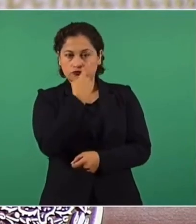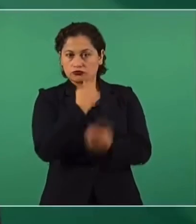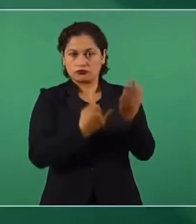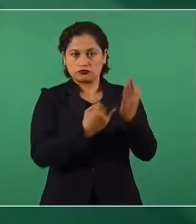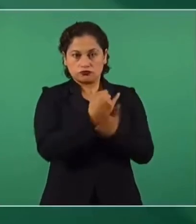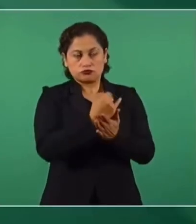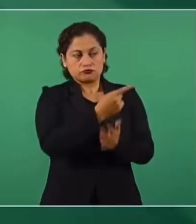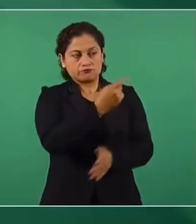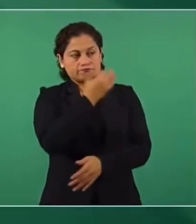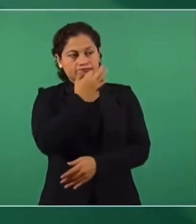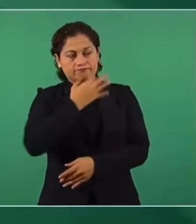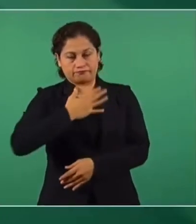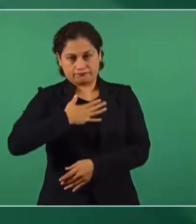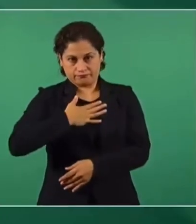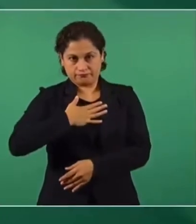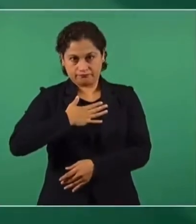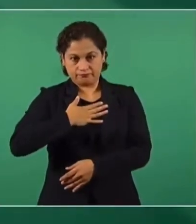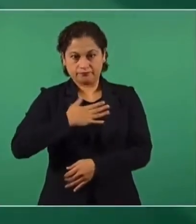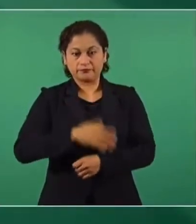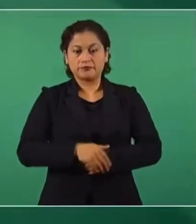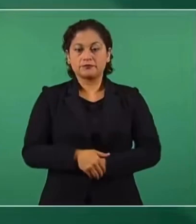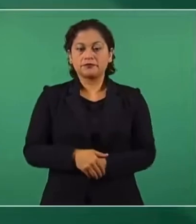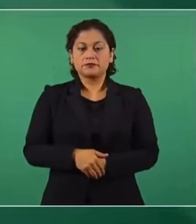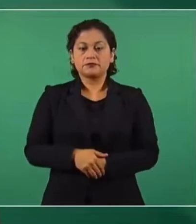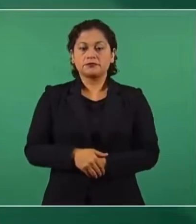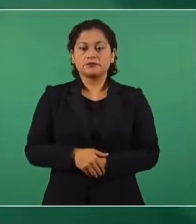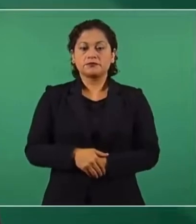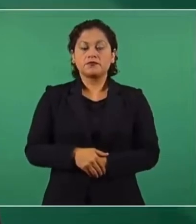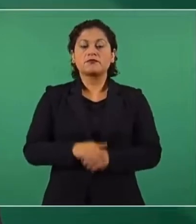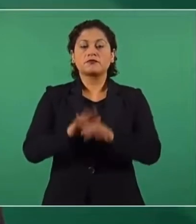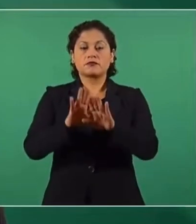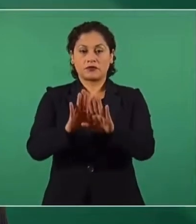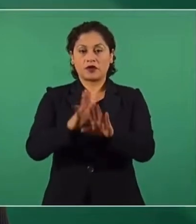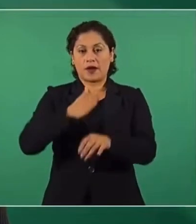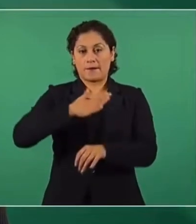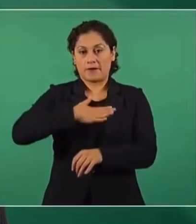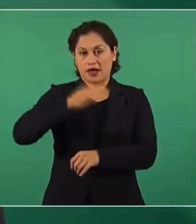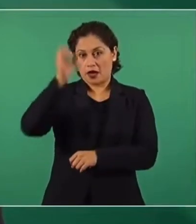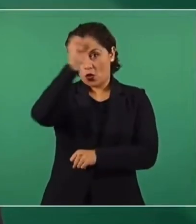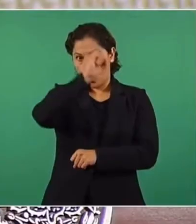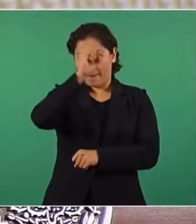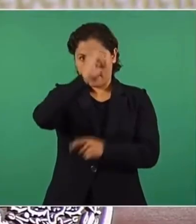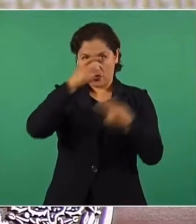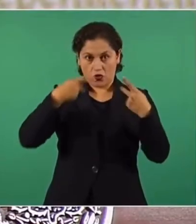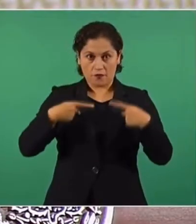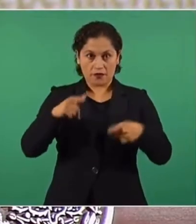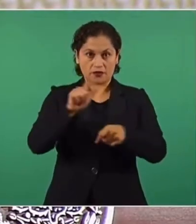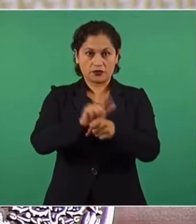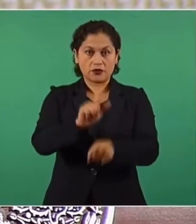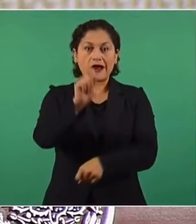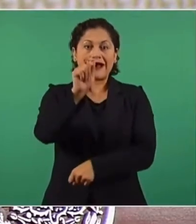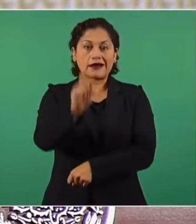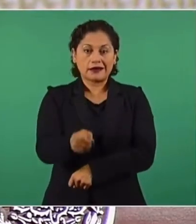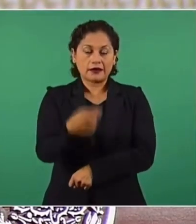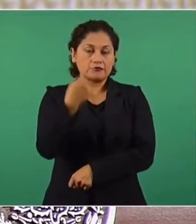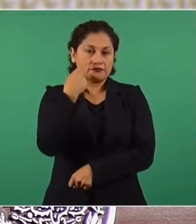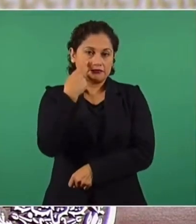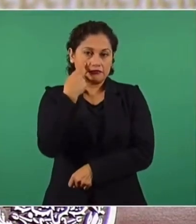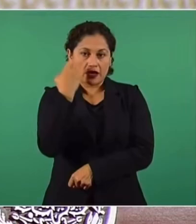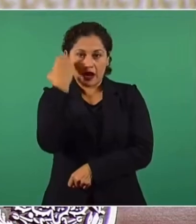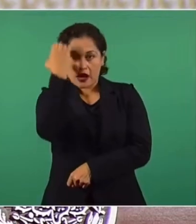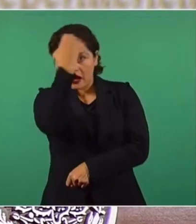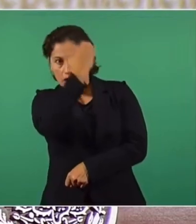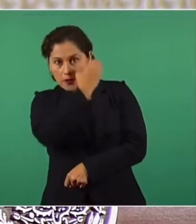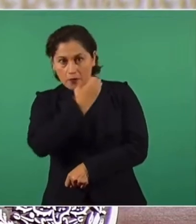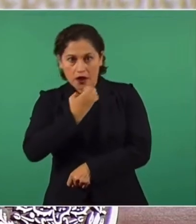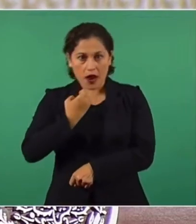harán precisamente esa notificación. Como un comentario muy personal, yo creo que el hecho de una prueba, sí se tiene que hacer con mucho